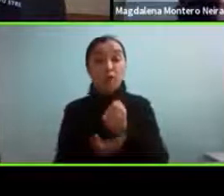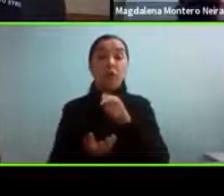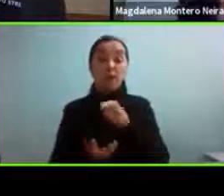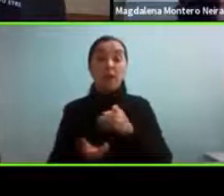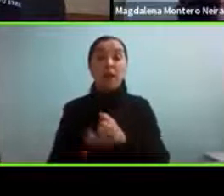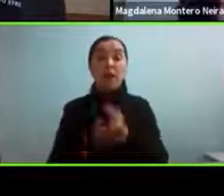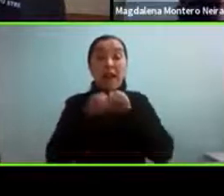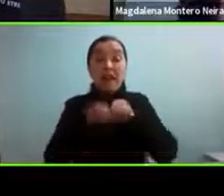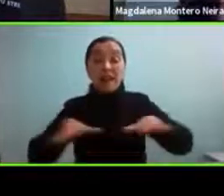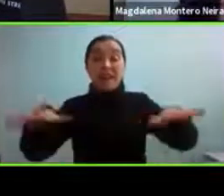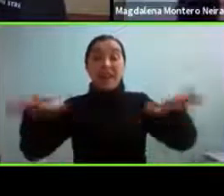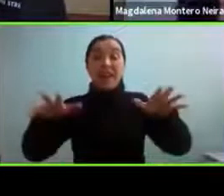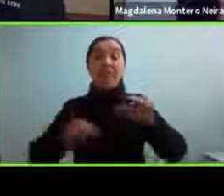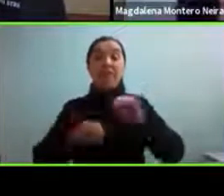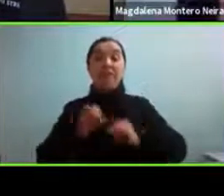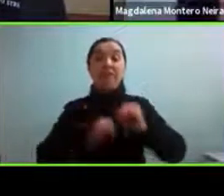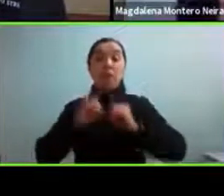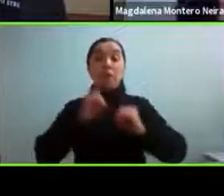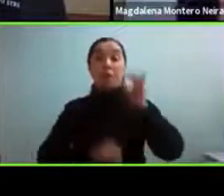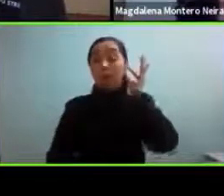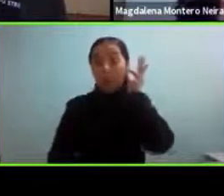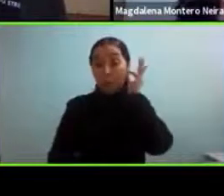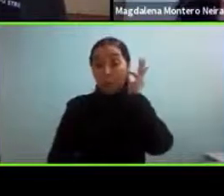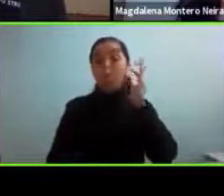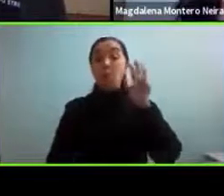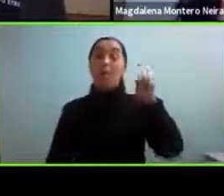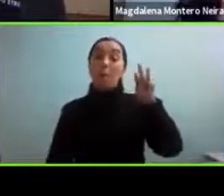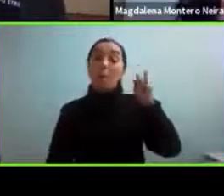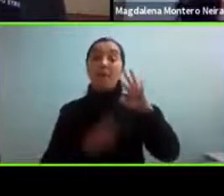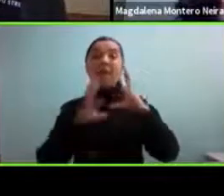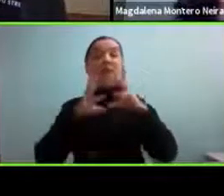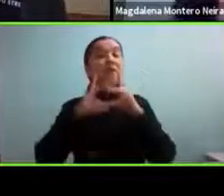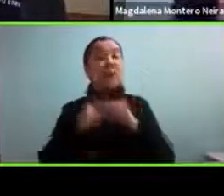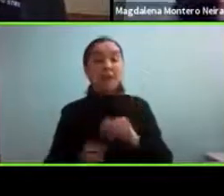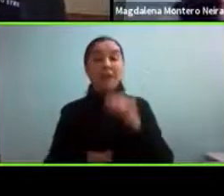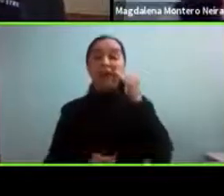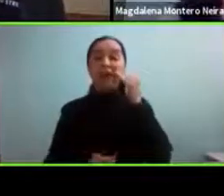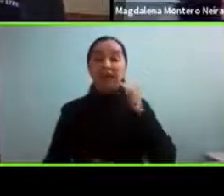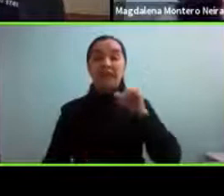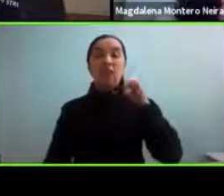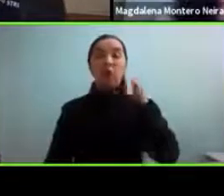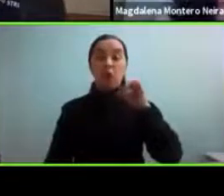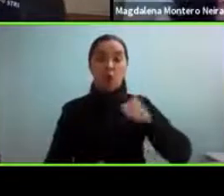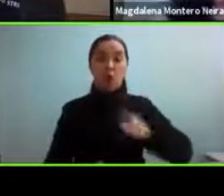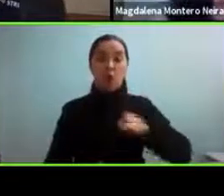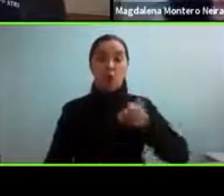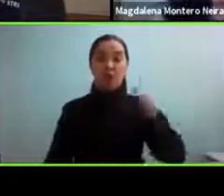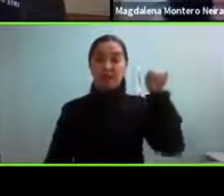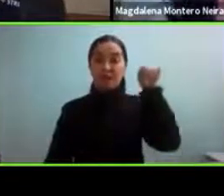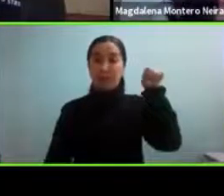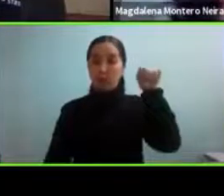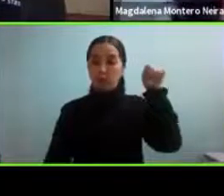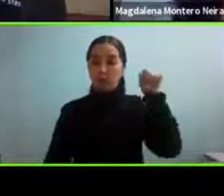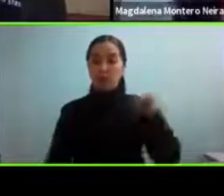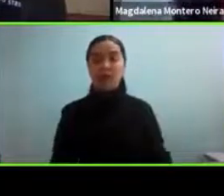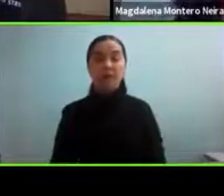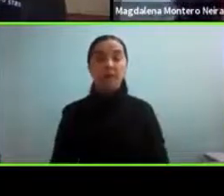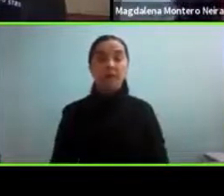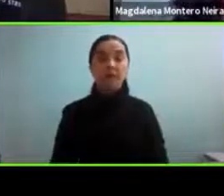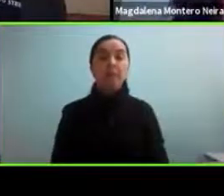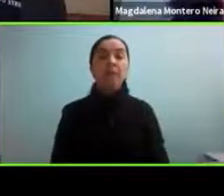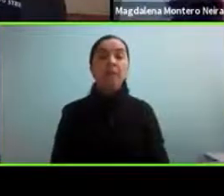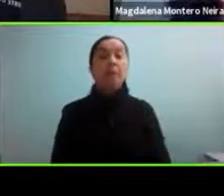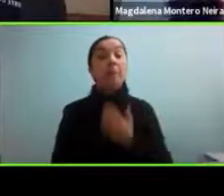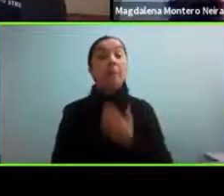virtual en español para mujeres, madres y familiares de niñas y adolescentes en el espectro autista. Además es